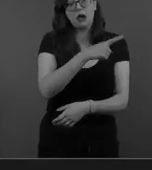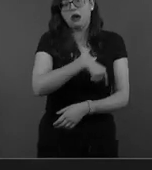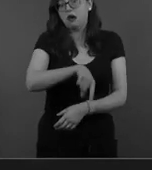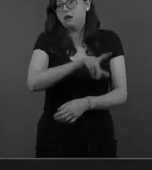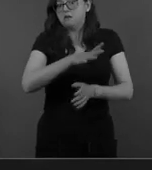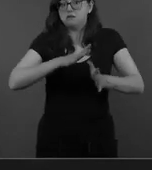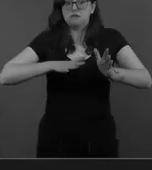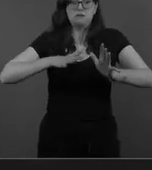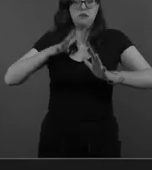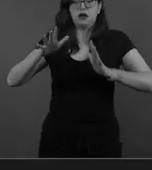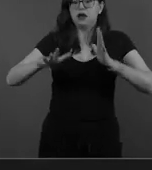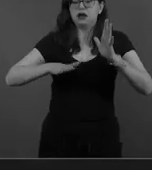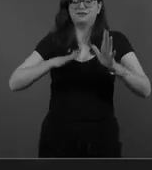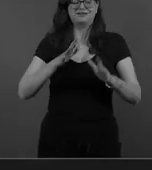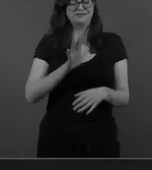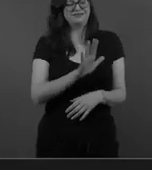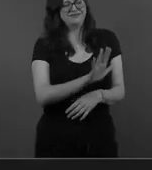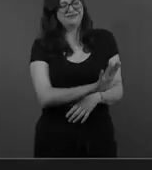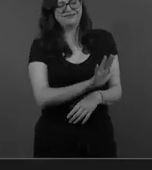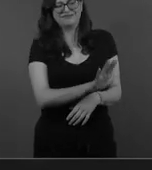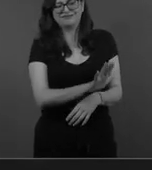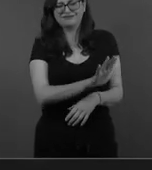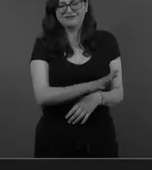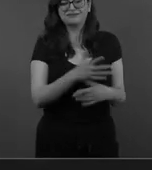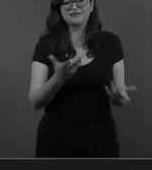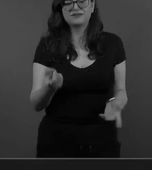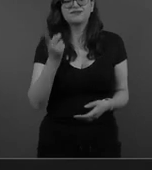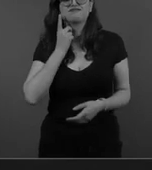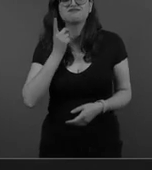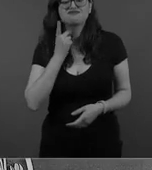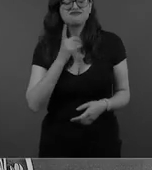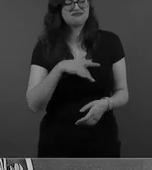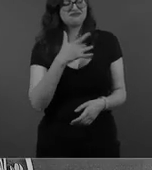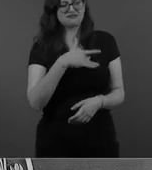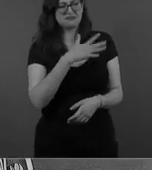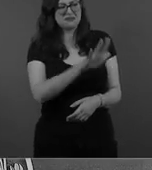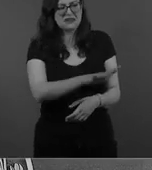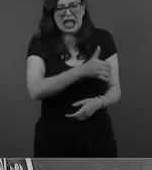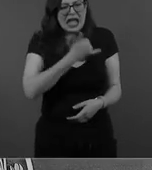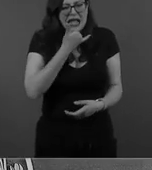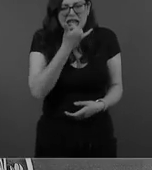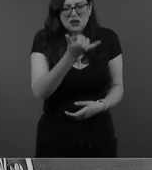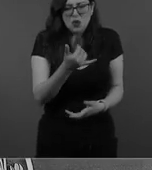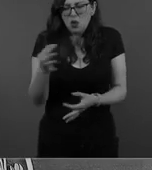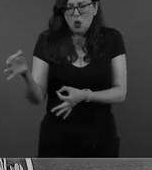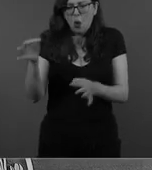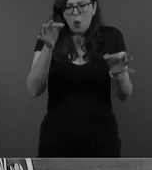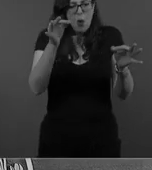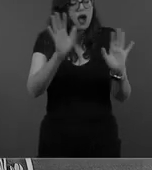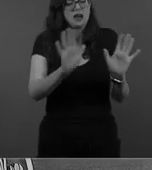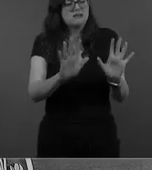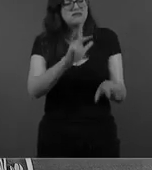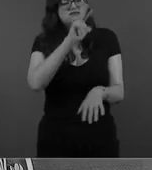escándalo, decir que ya se determinó por parte de diputados corregir, se va a volver a tener la